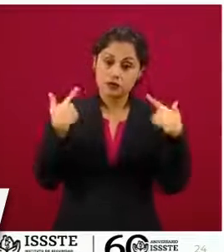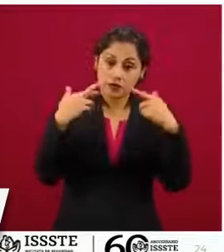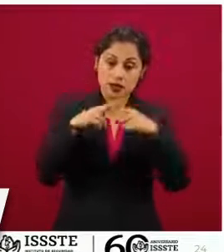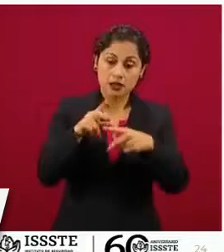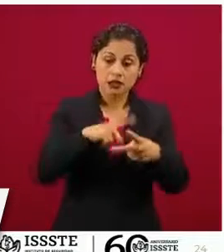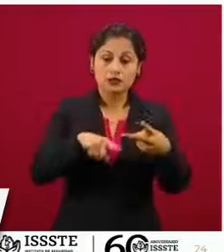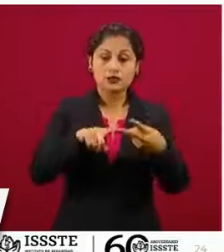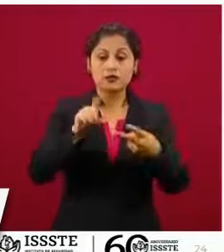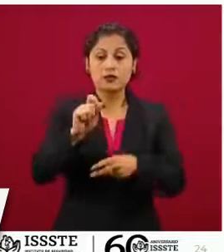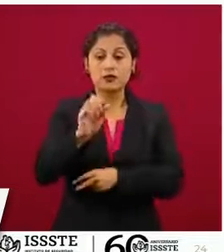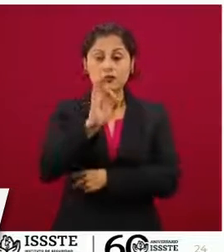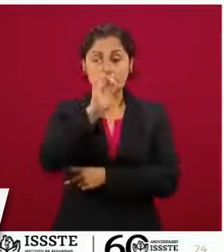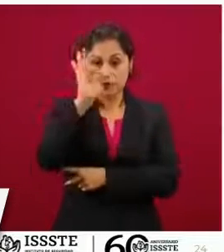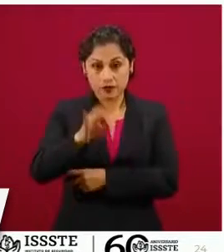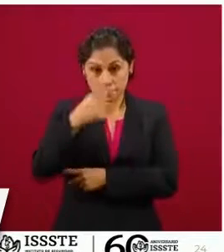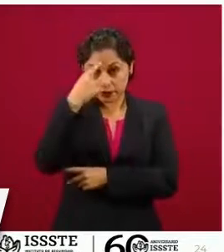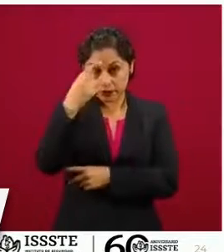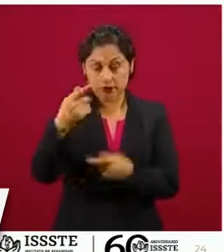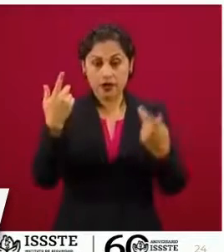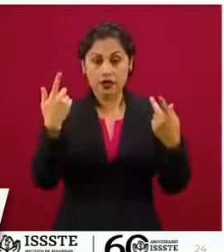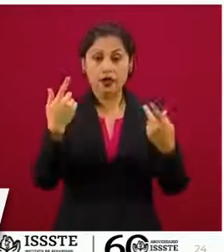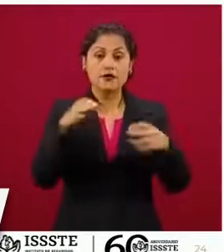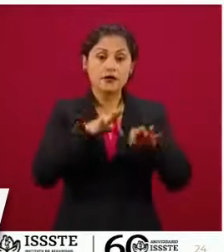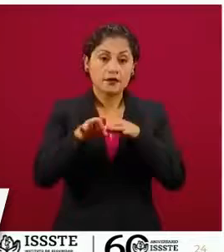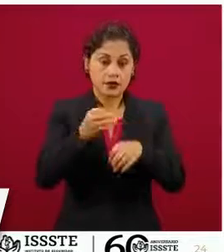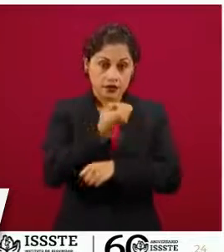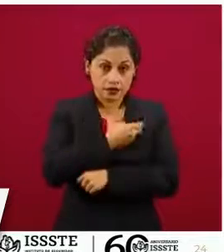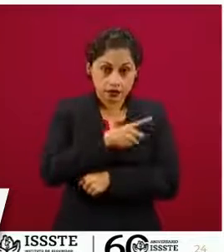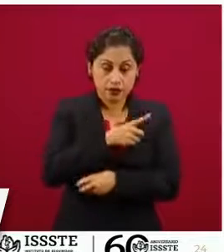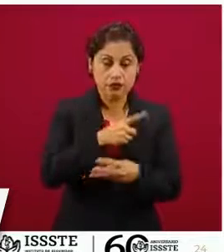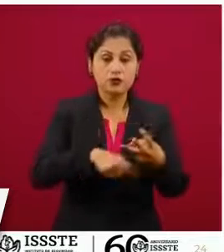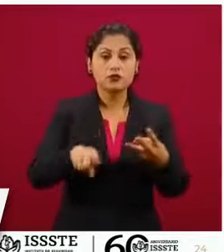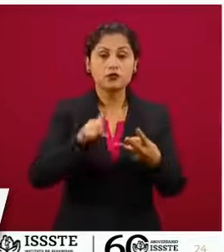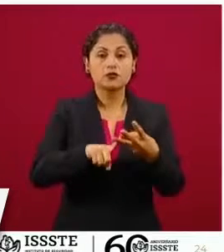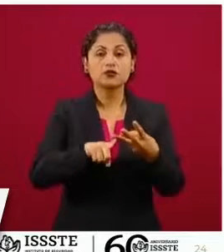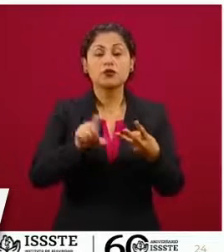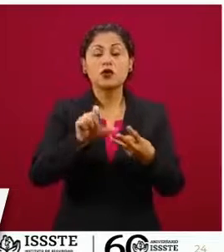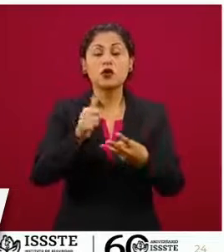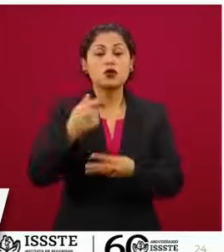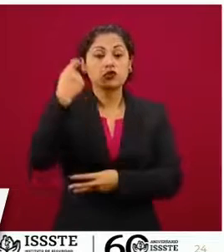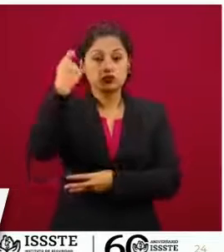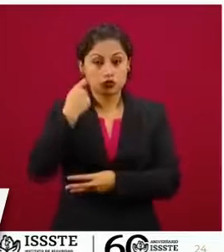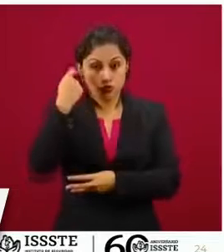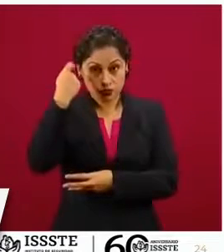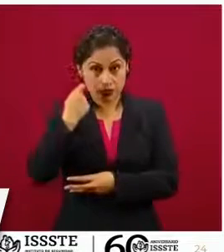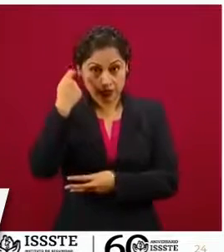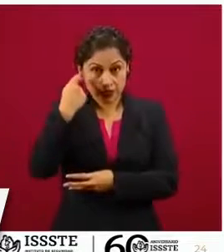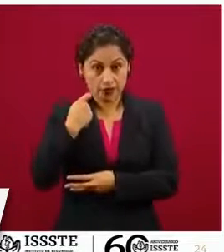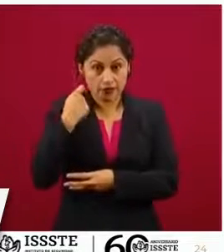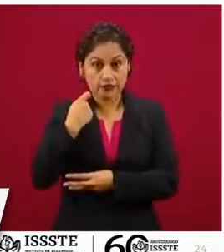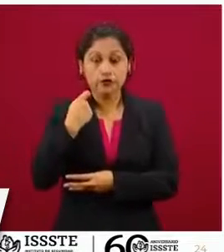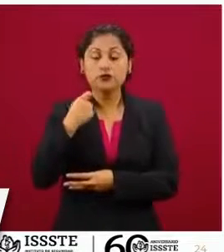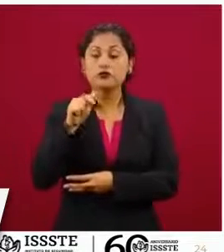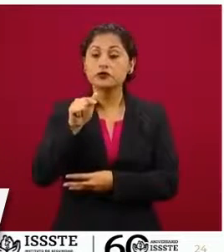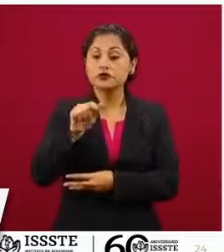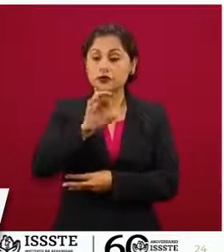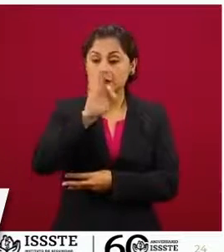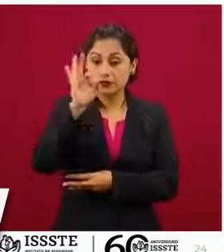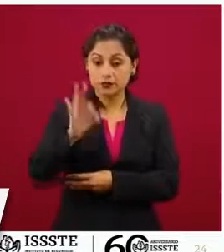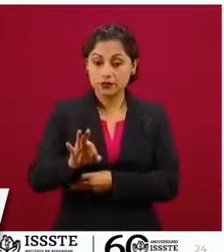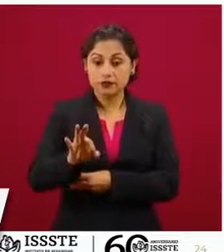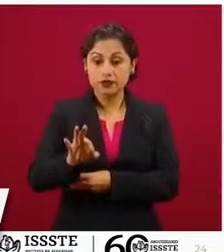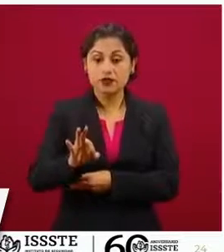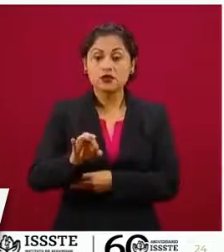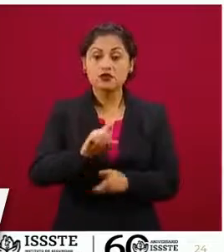el otro 20 por ciento para trabajadores de la salud y posteriormente para jubilados y pensionados, que significan el 17 por ciento y